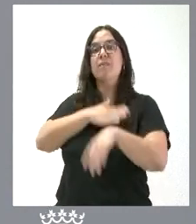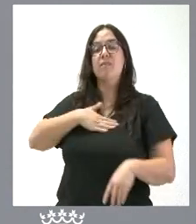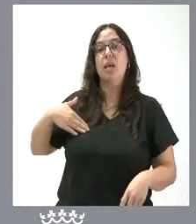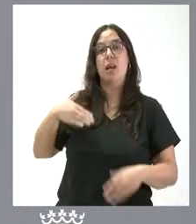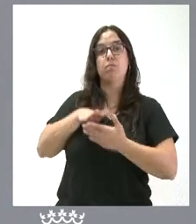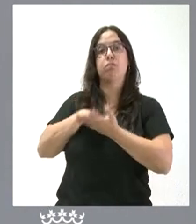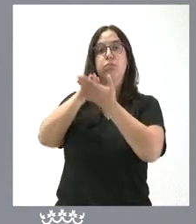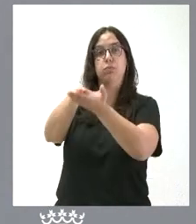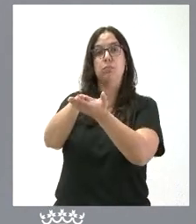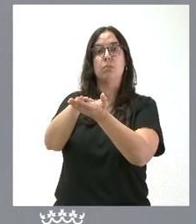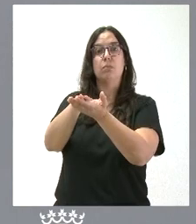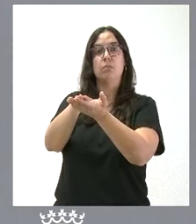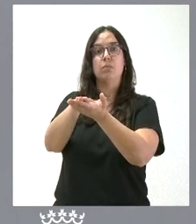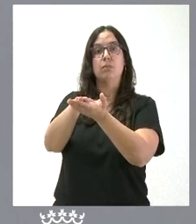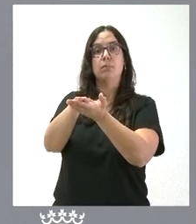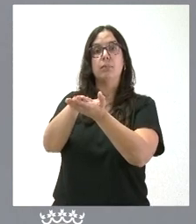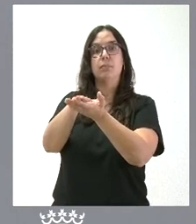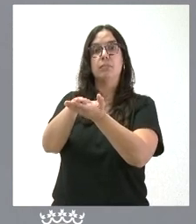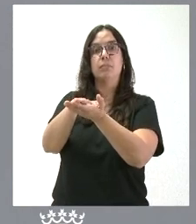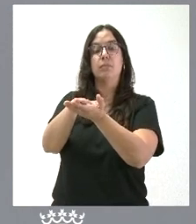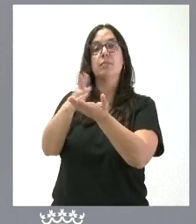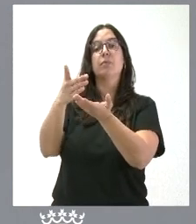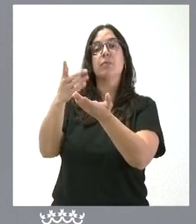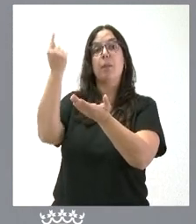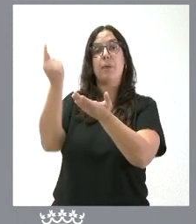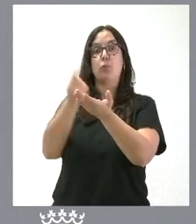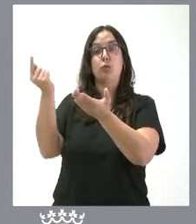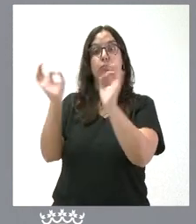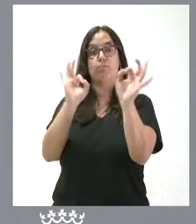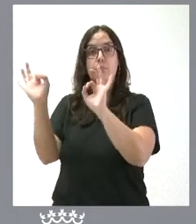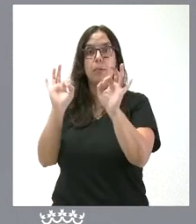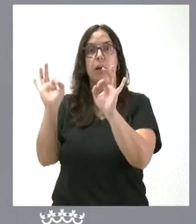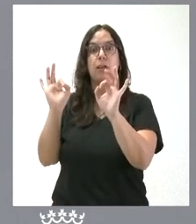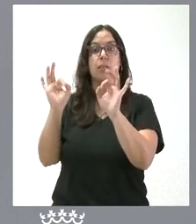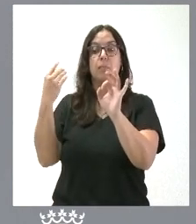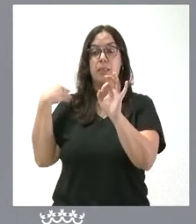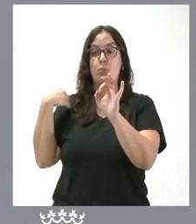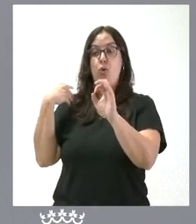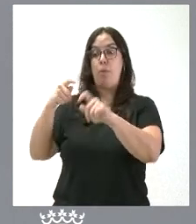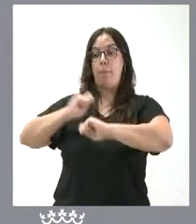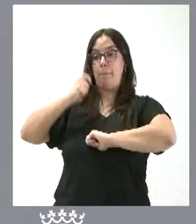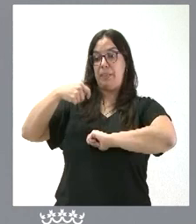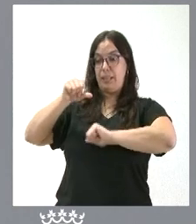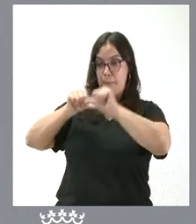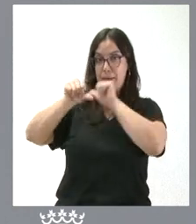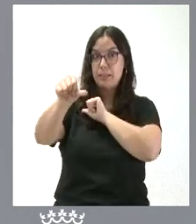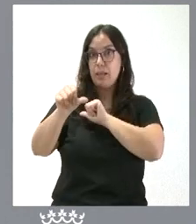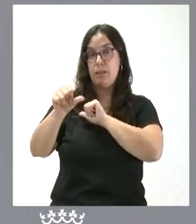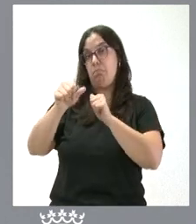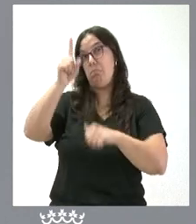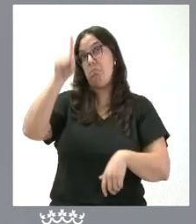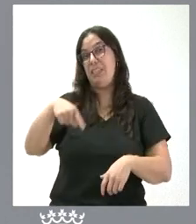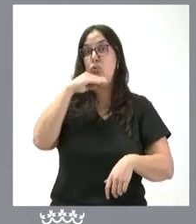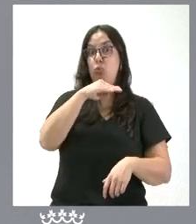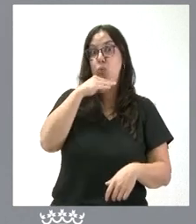este presupuesto inmediatamente tras la investidura y alguno lo apuntó, que podría ser en el mes de